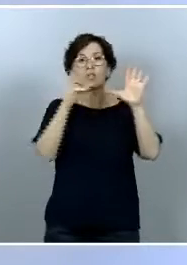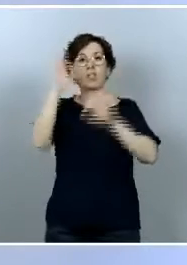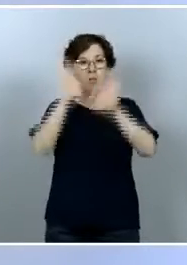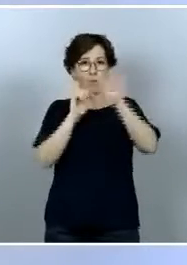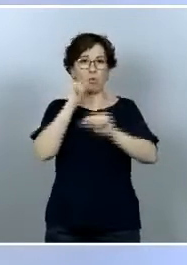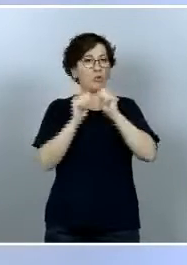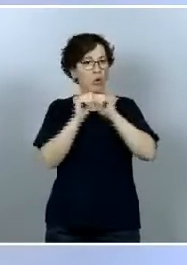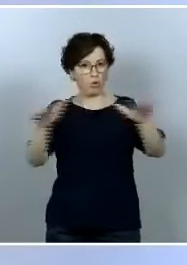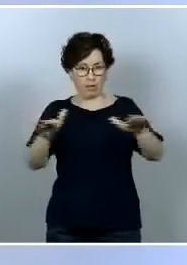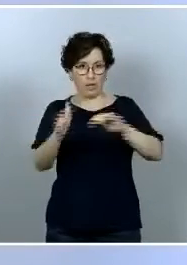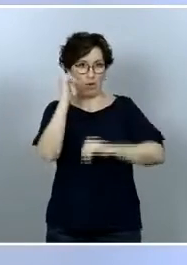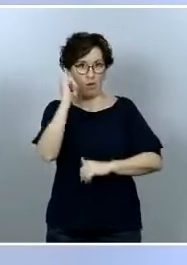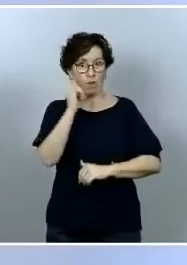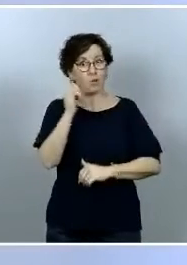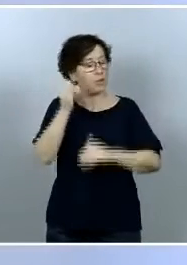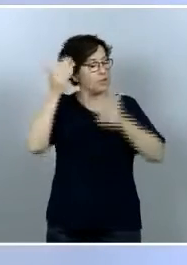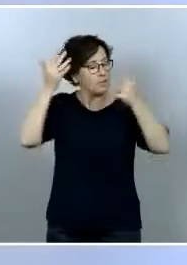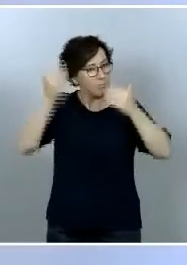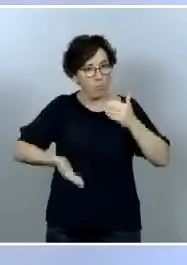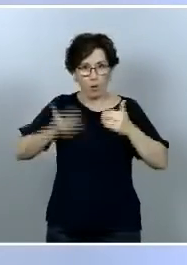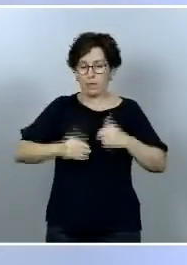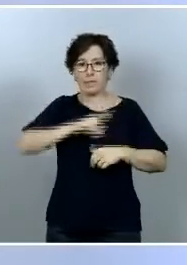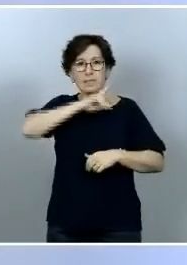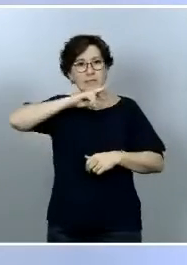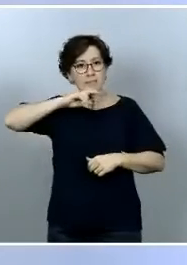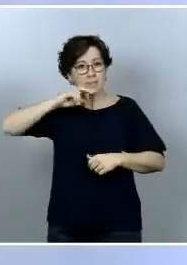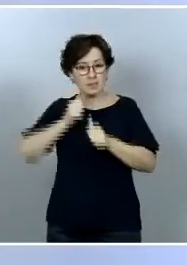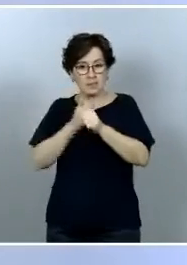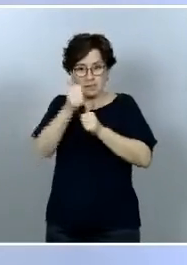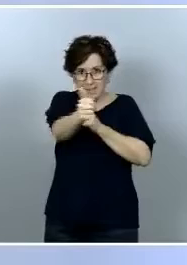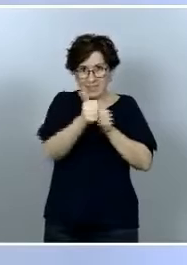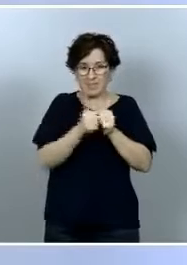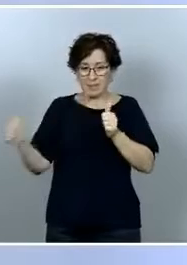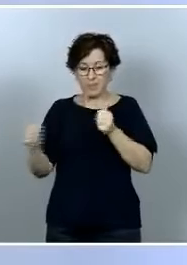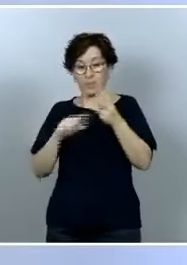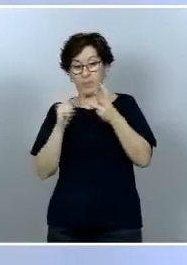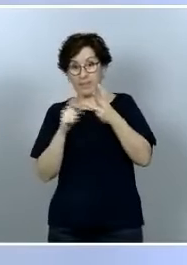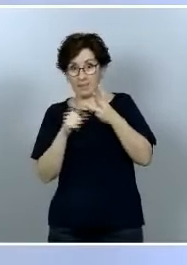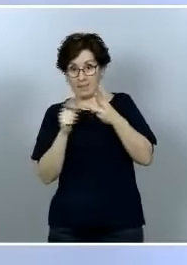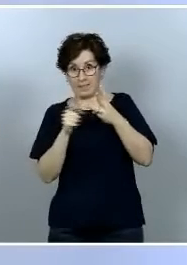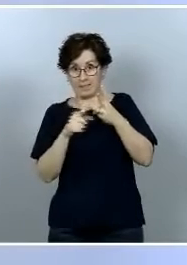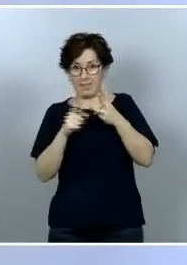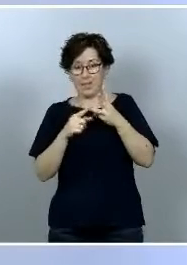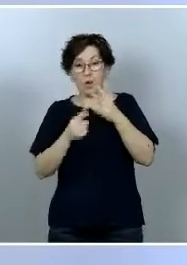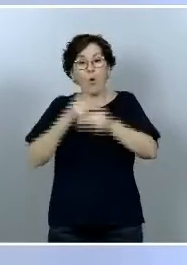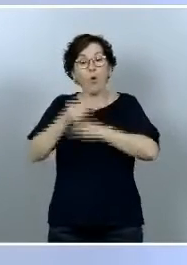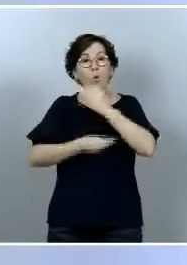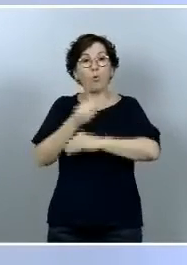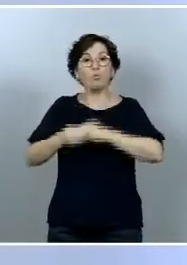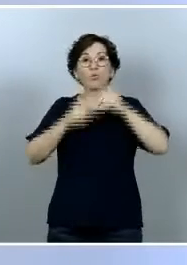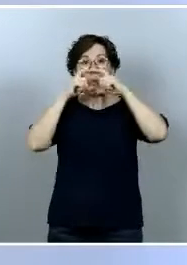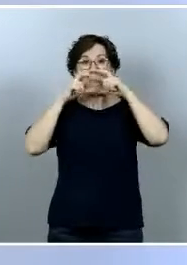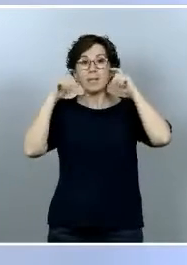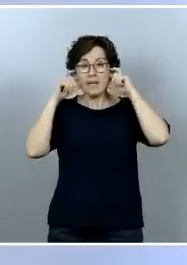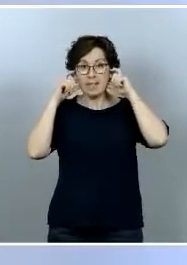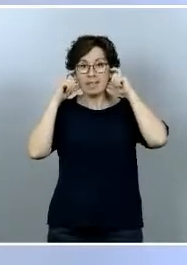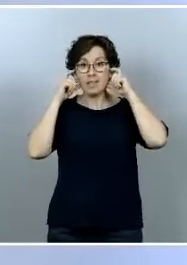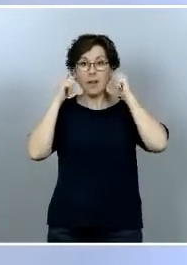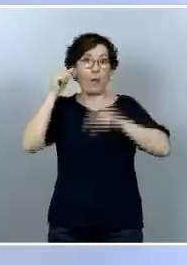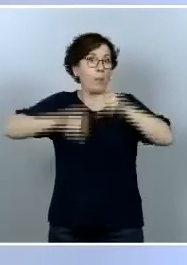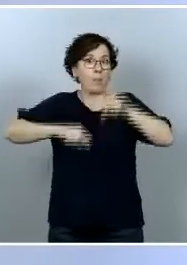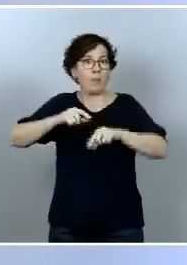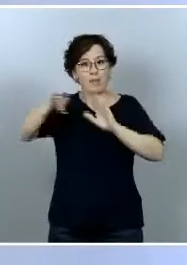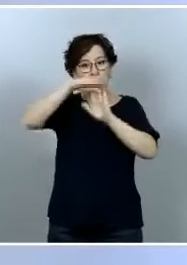recomendación el uso en las condiciones que se ha estipulado de la mascarilla y la higiene constante y